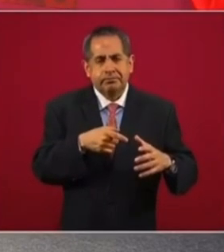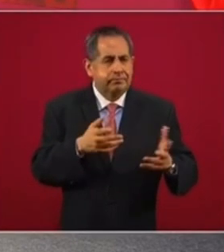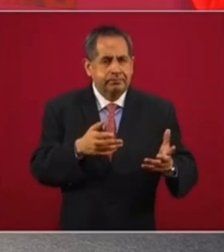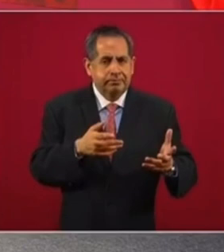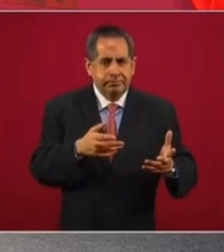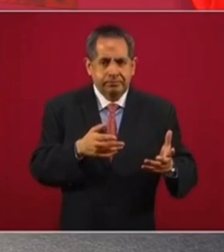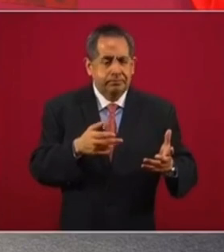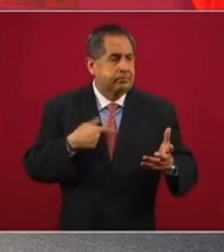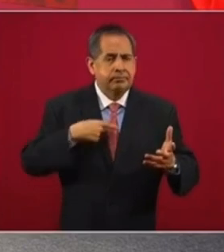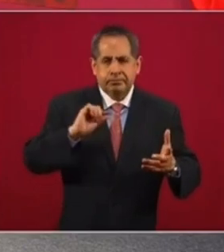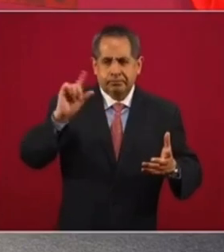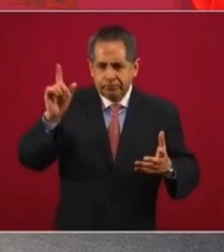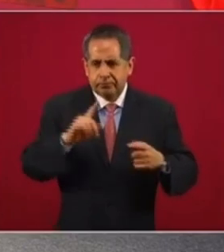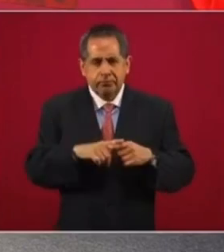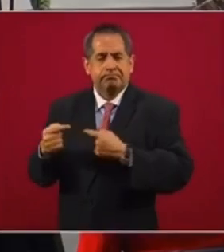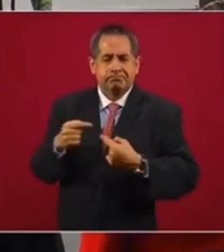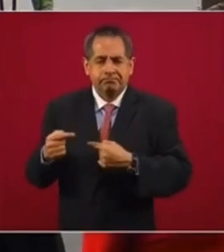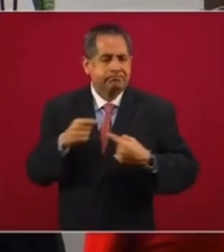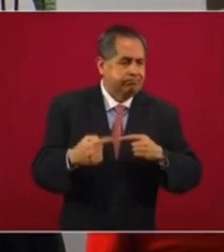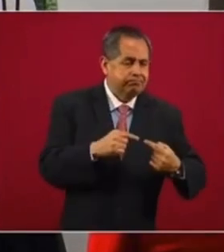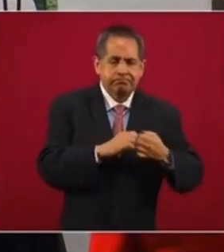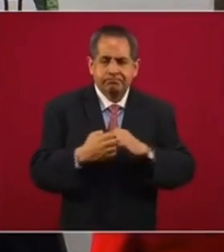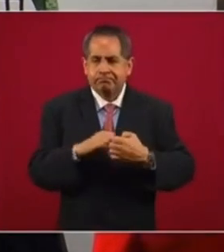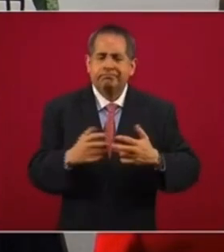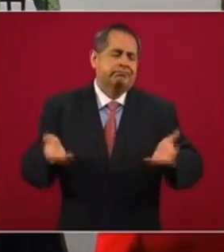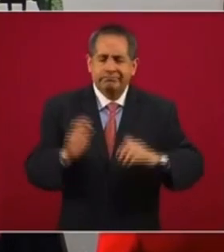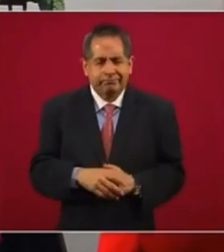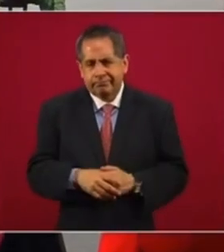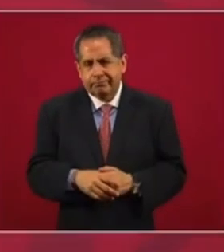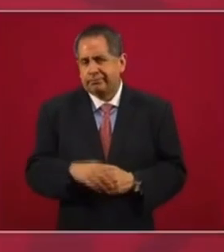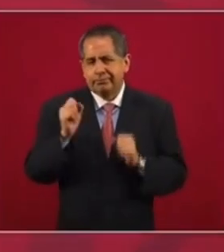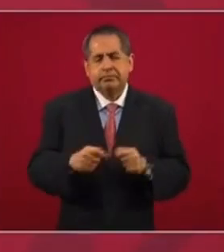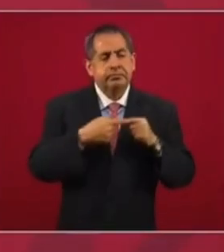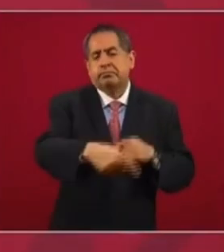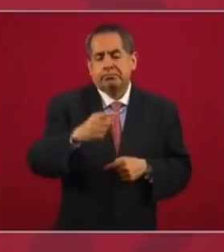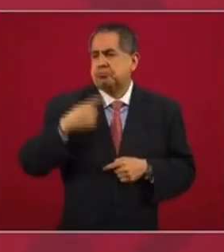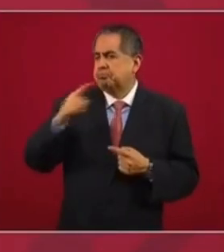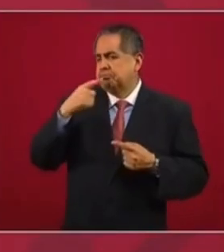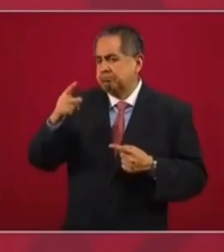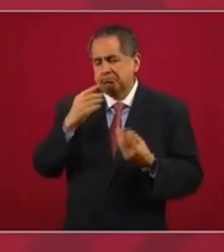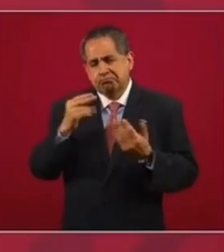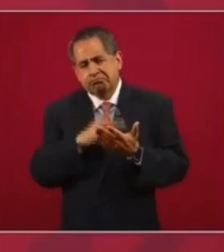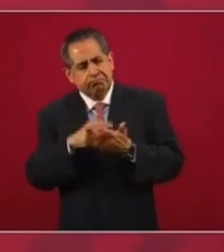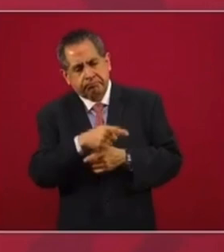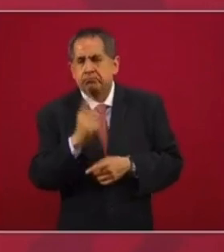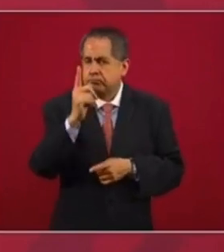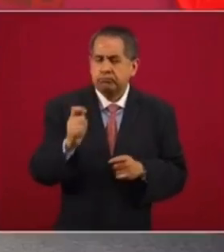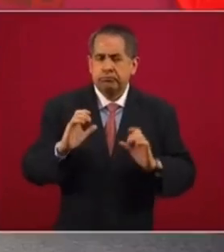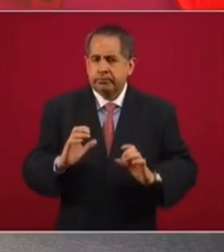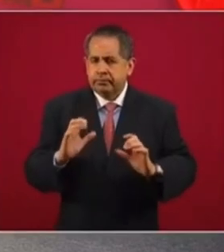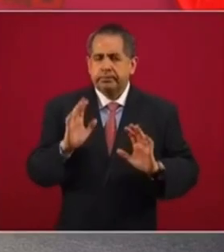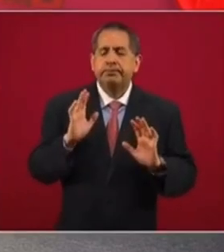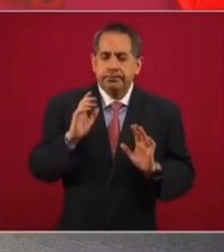servidor público que lo esté denunciando. Ahora van a haber muchas denuncias de ese tipo, hay que nada más cuidar.